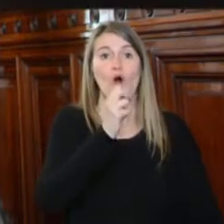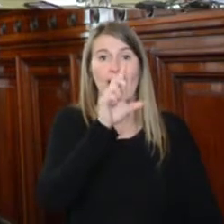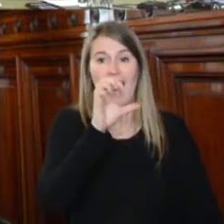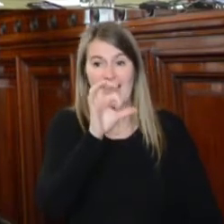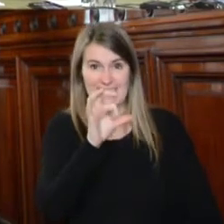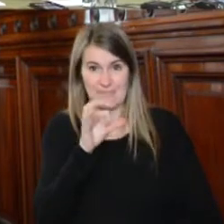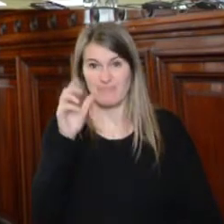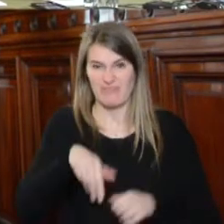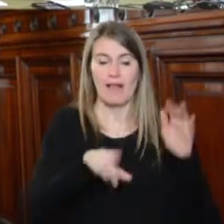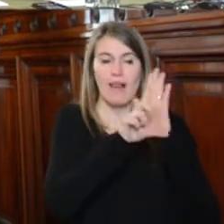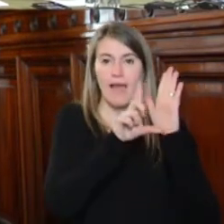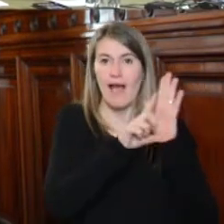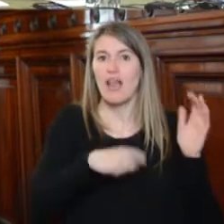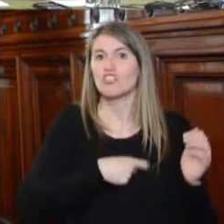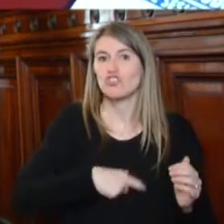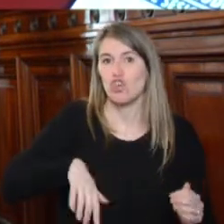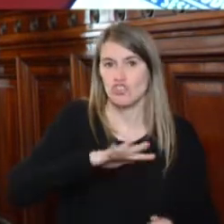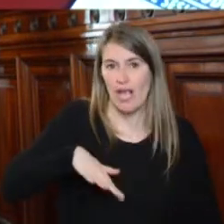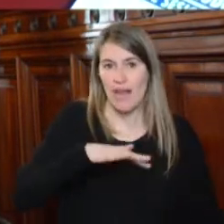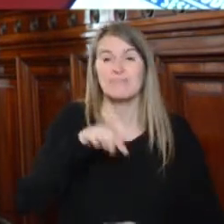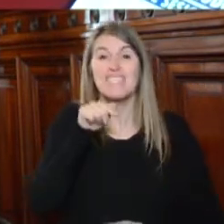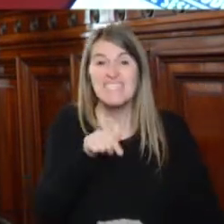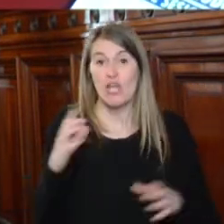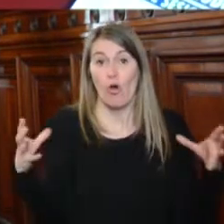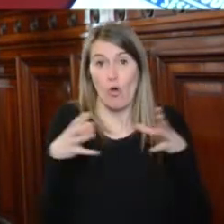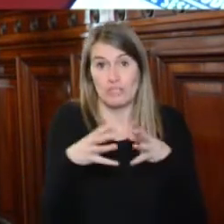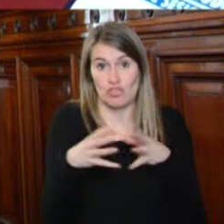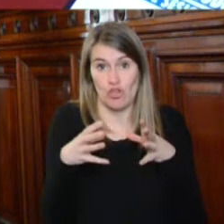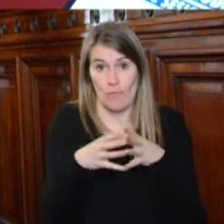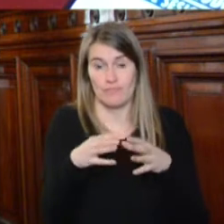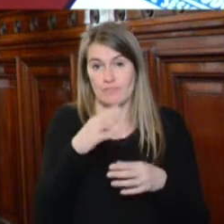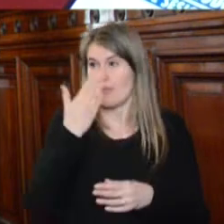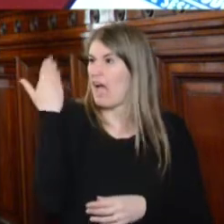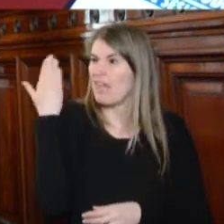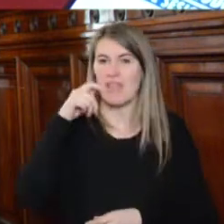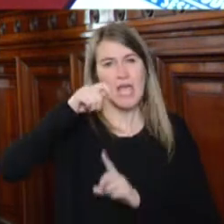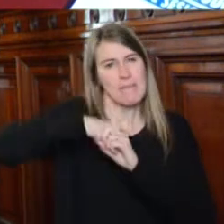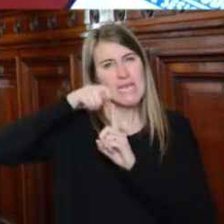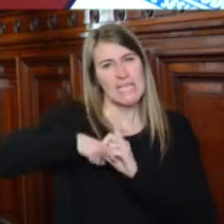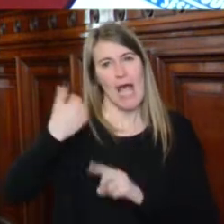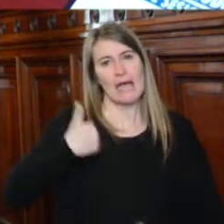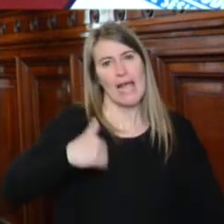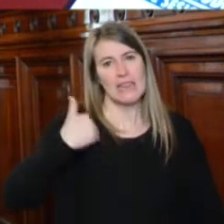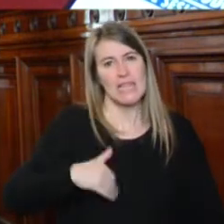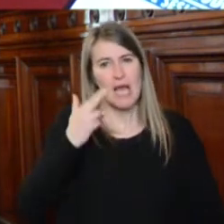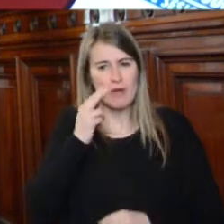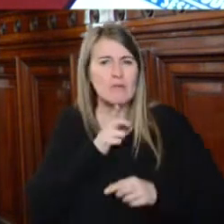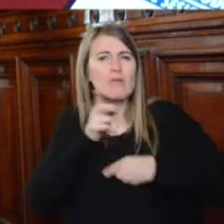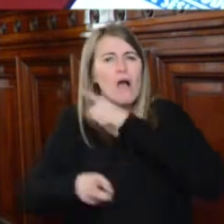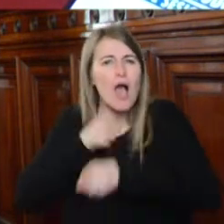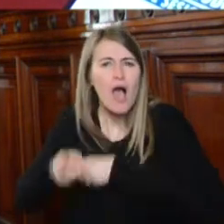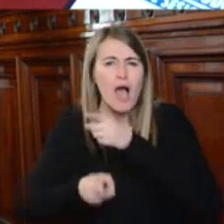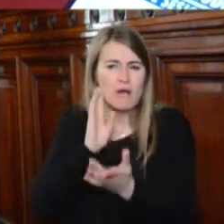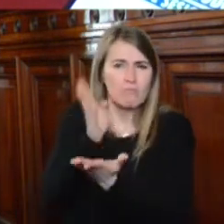Sociales y estamos aquí para exponer ante esta ilustre comisión que en los últimos meses en Argentina se ha verificado un cuadro de hostigamiento y criminalización